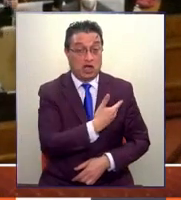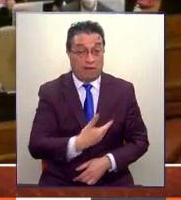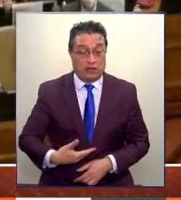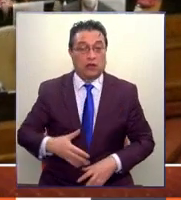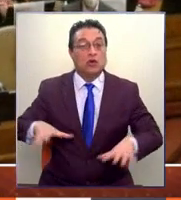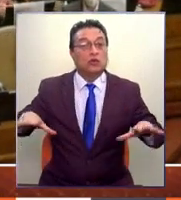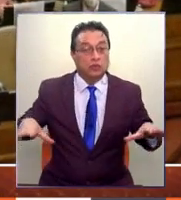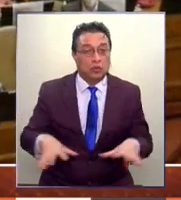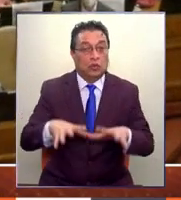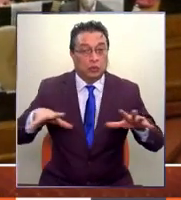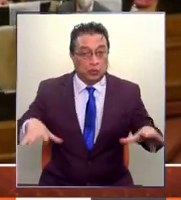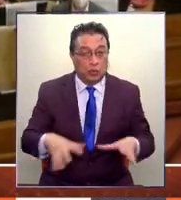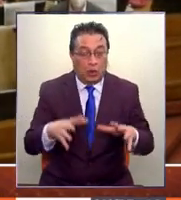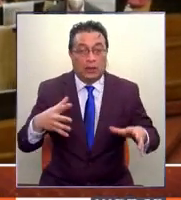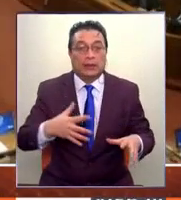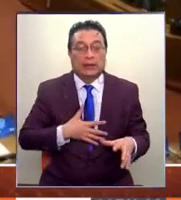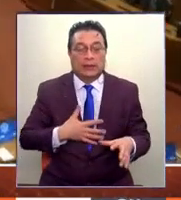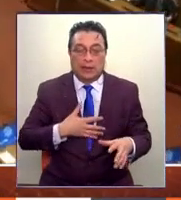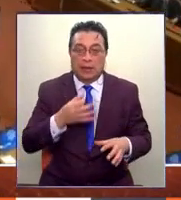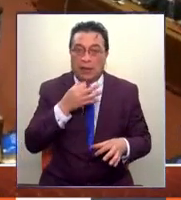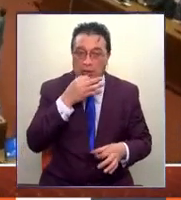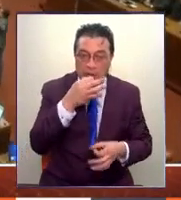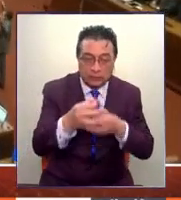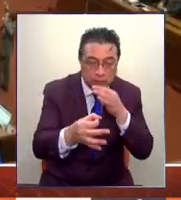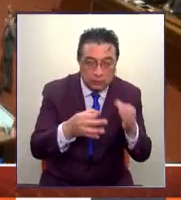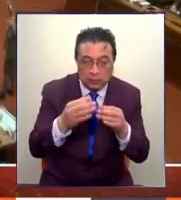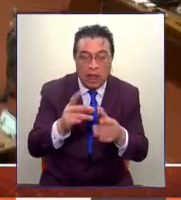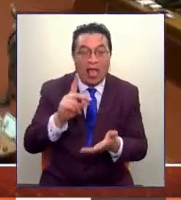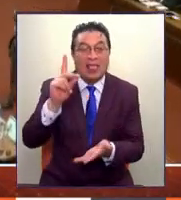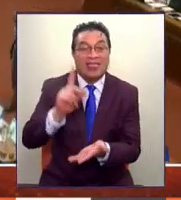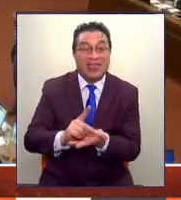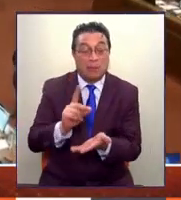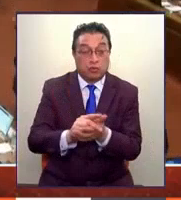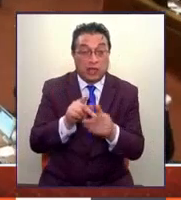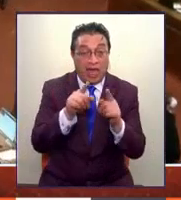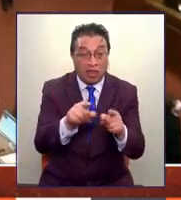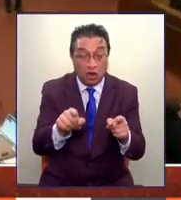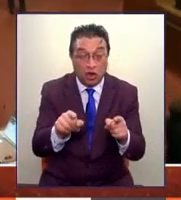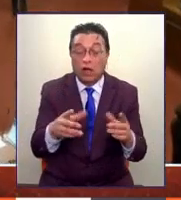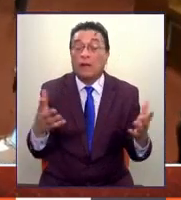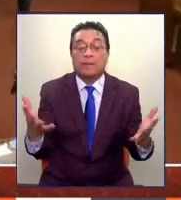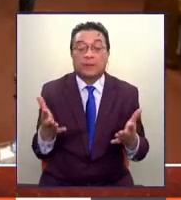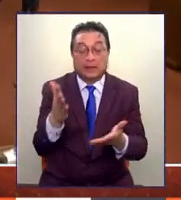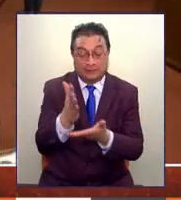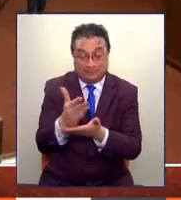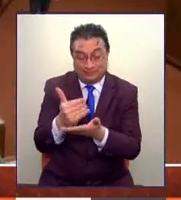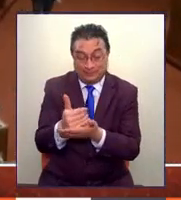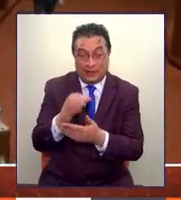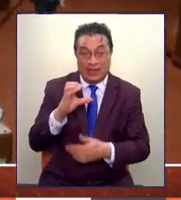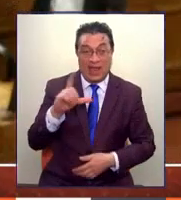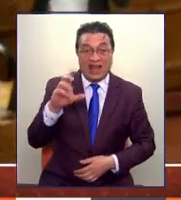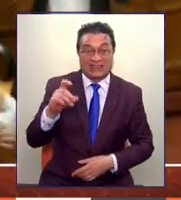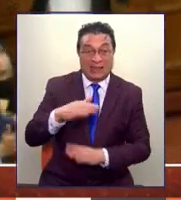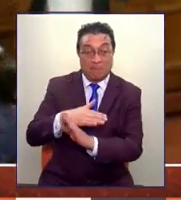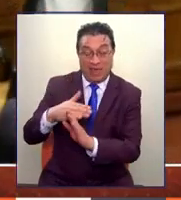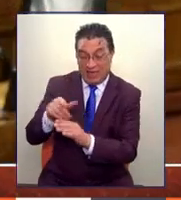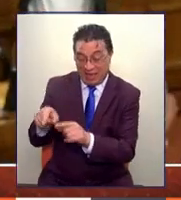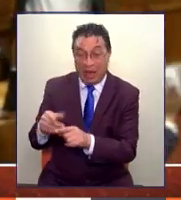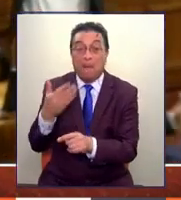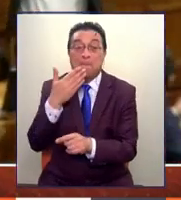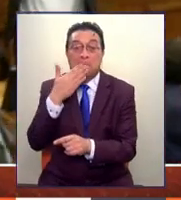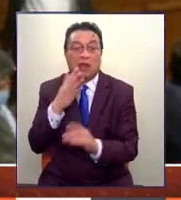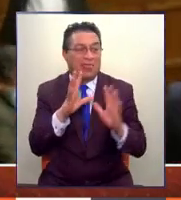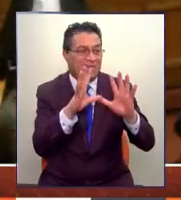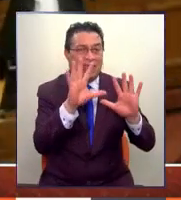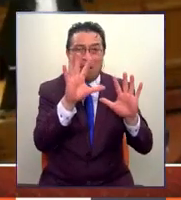en intentar convencer a los diputados de su sector que el set de medidas para la clase media era mejor que sacar el 10% de los ahorros